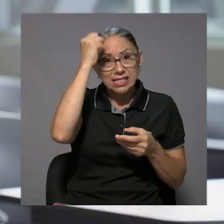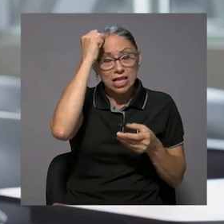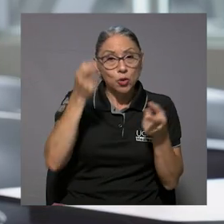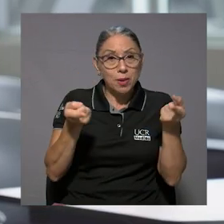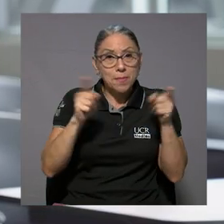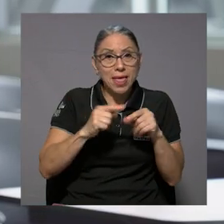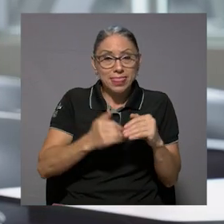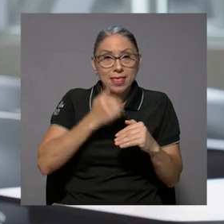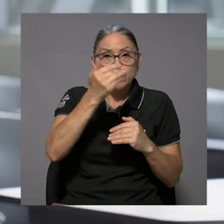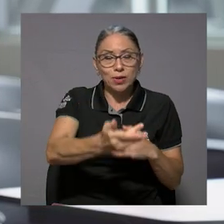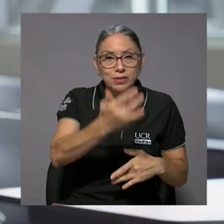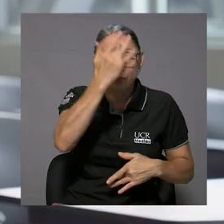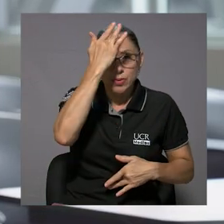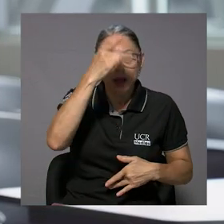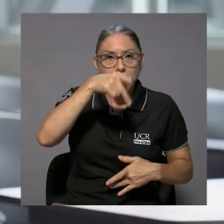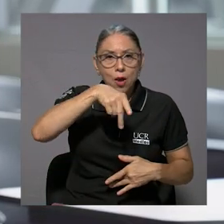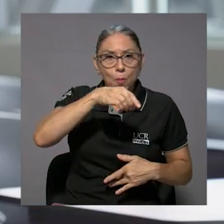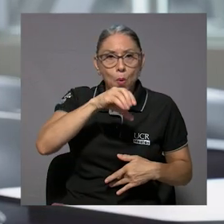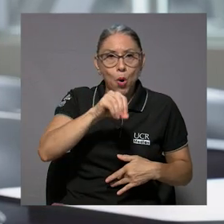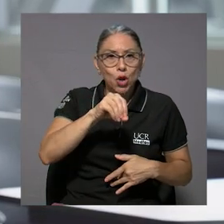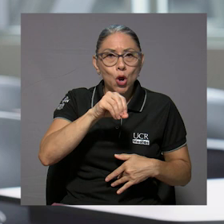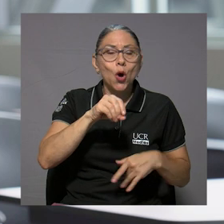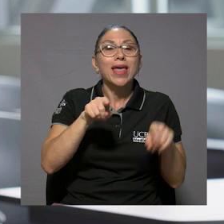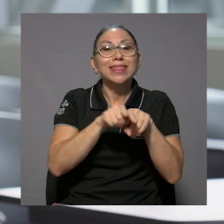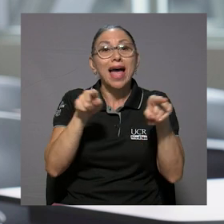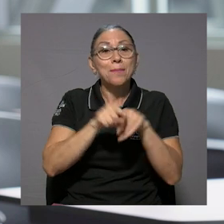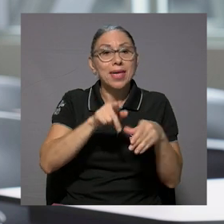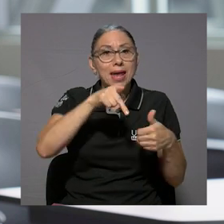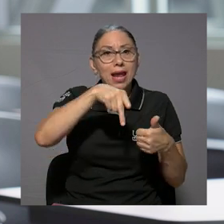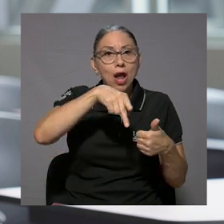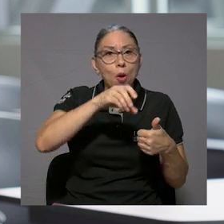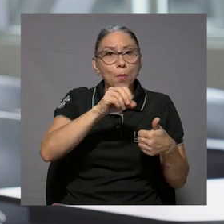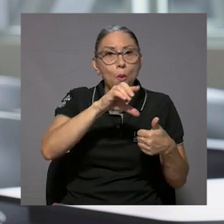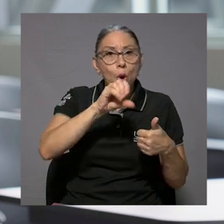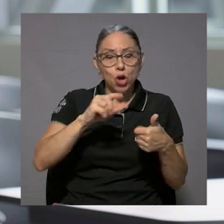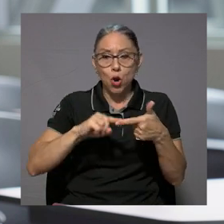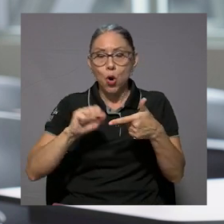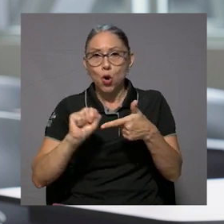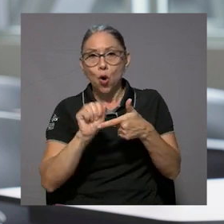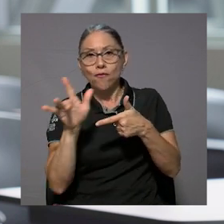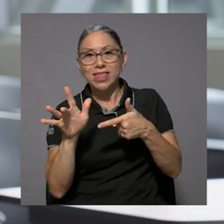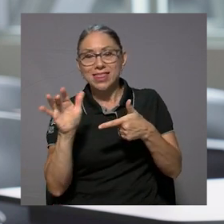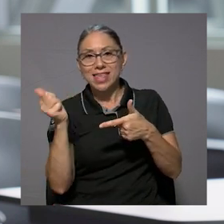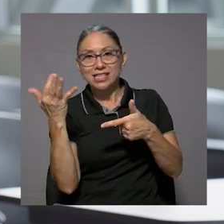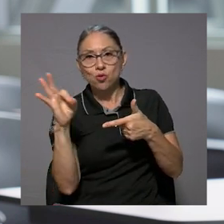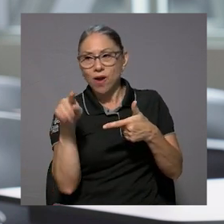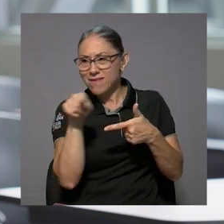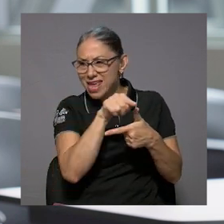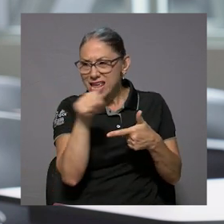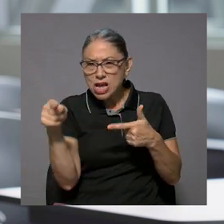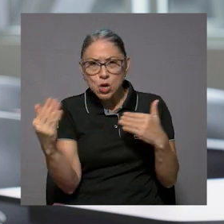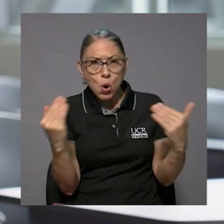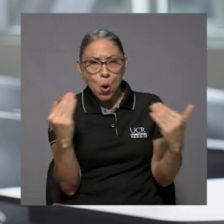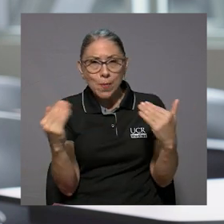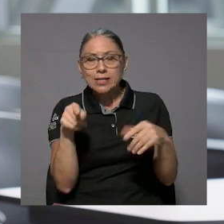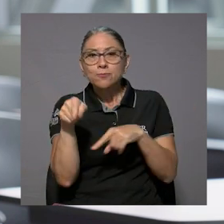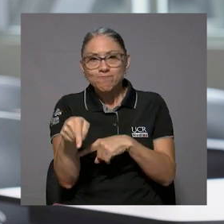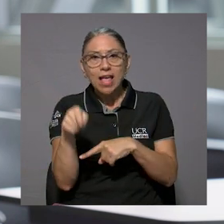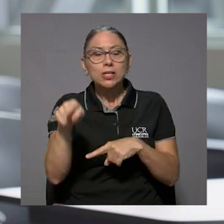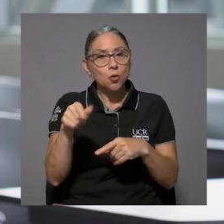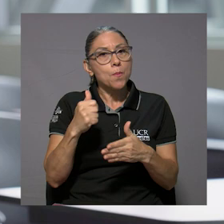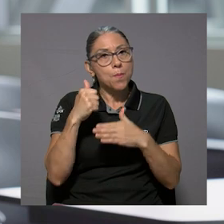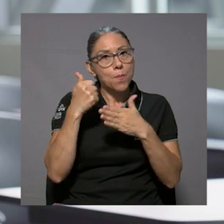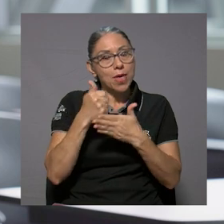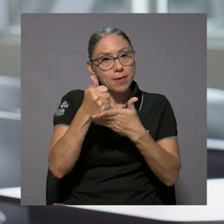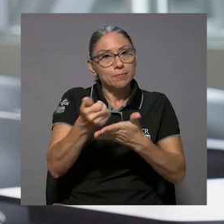del síndrome pospolio, también puntos con la relación entre la polio y la COVID-19 que creo que